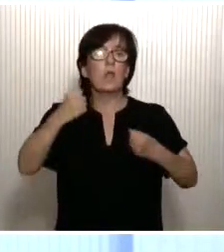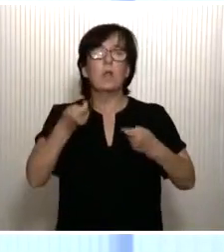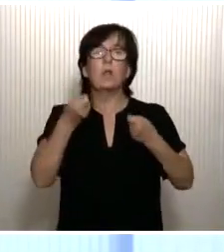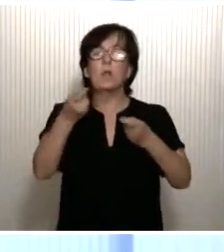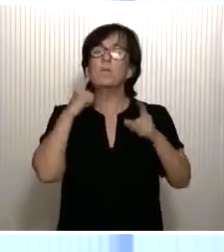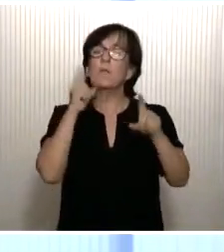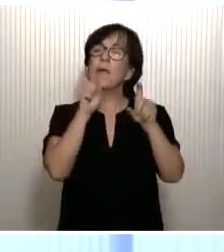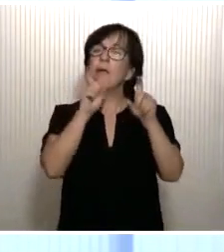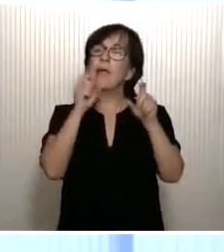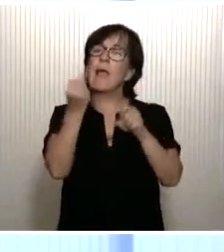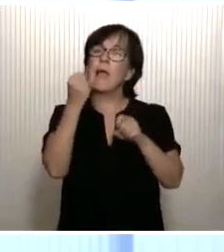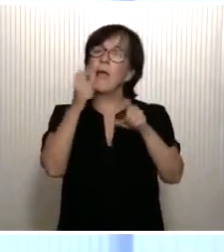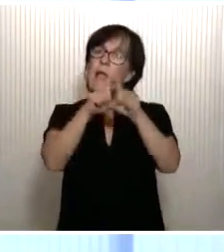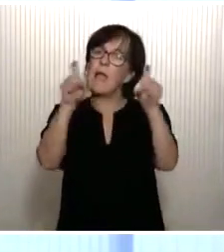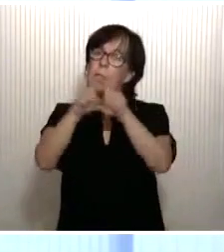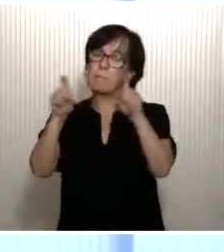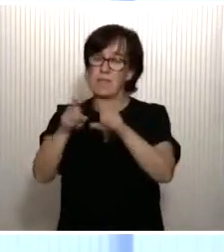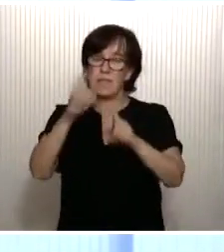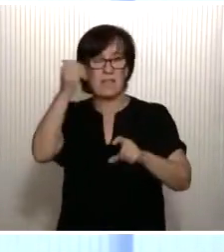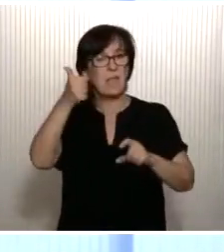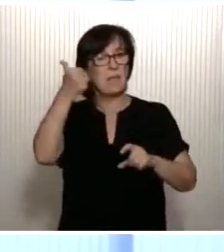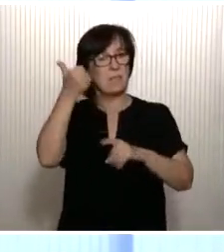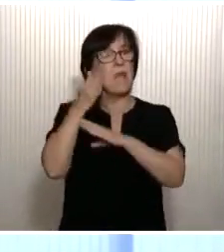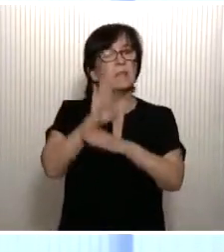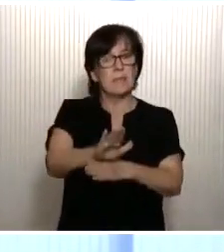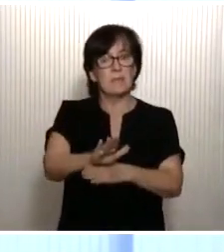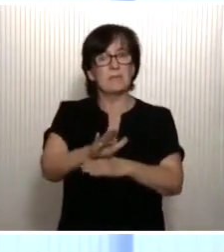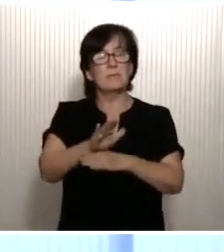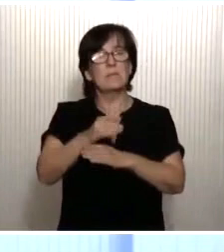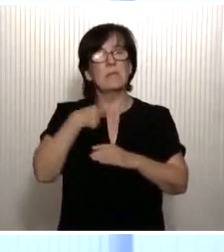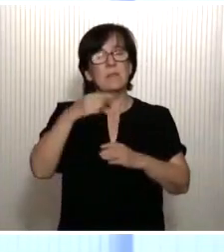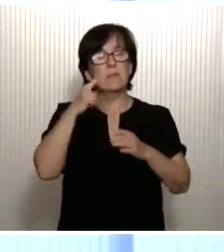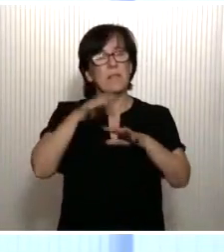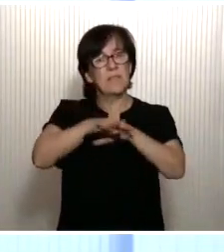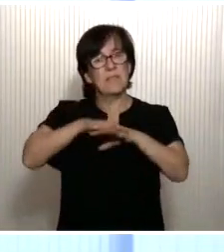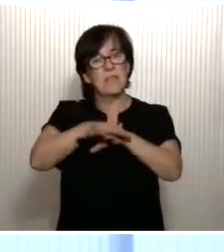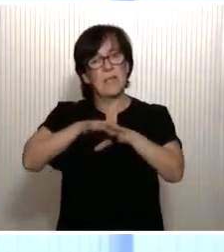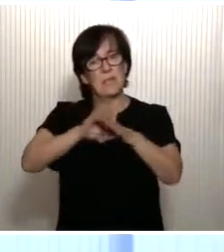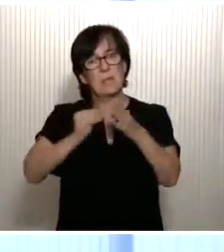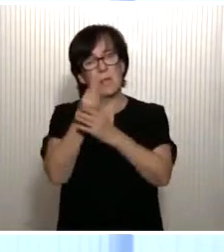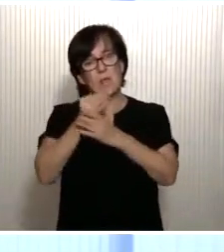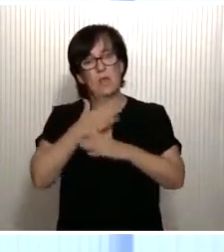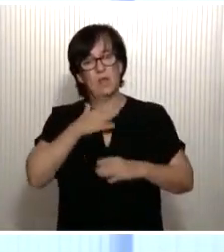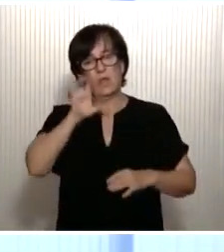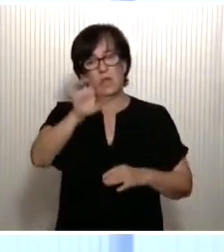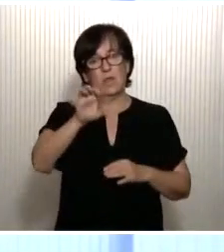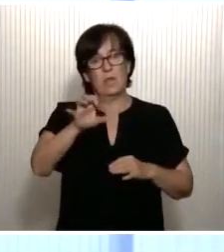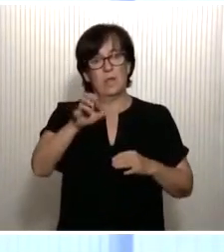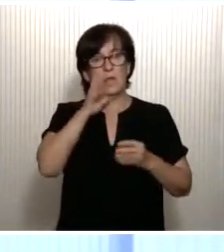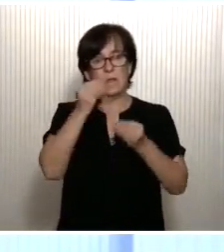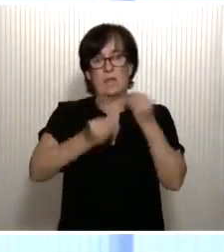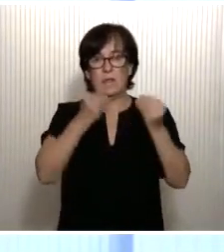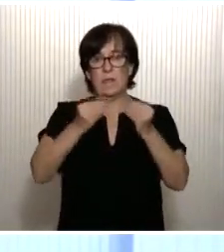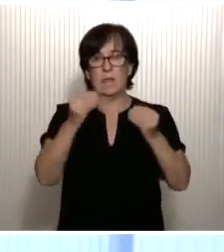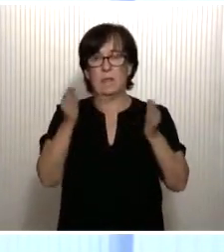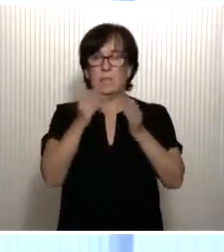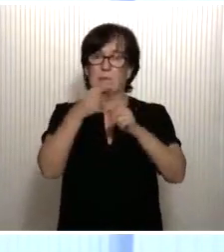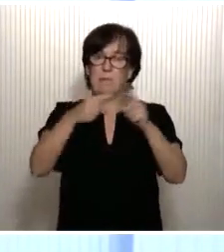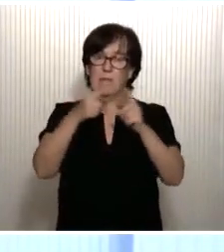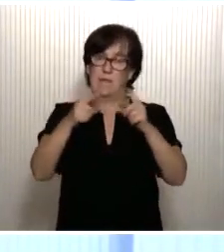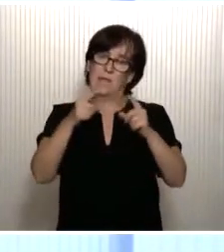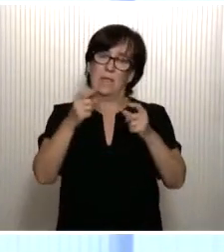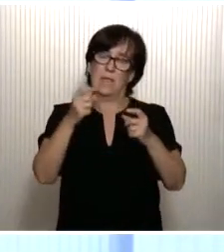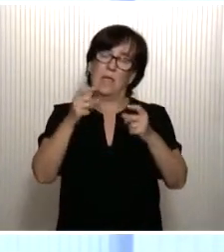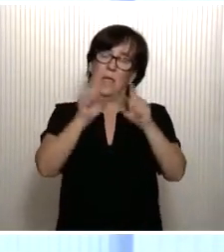empresas, sobre todo aquellas que representan al principal tejido productivo de nuestro país, las pequeñas y medianas empresas y también la